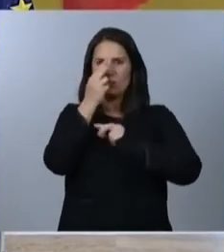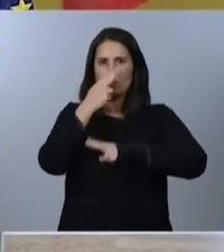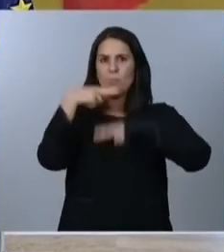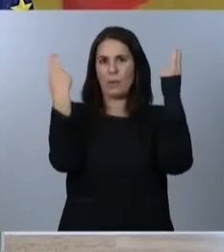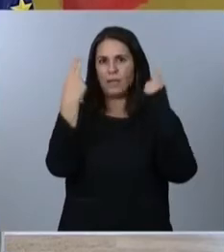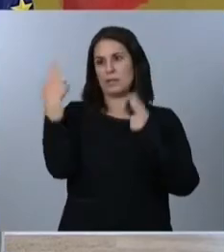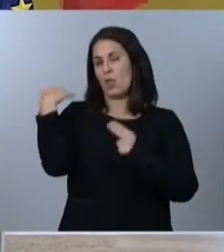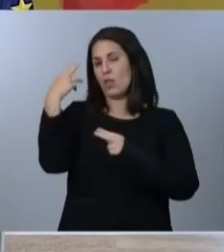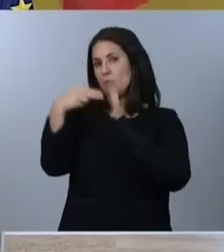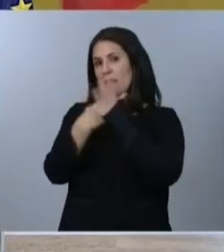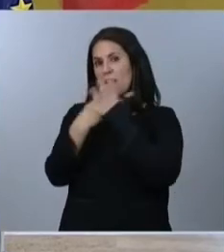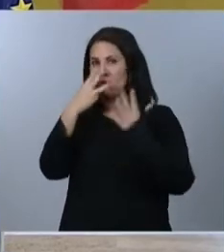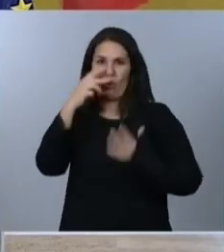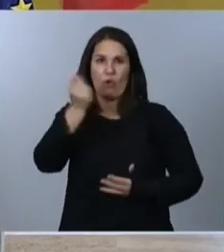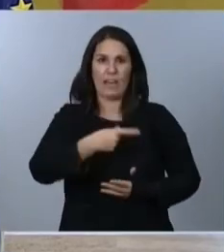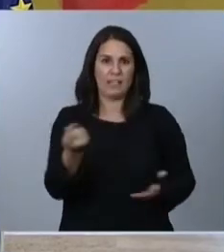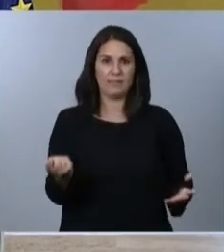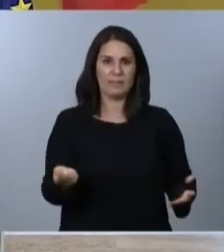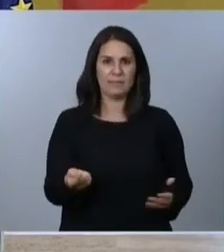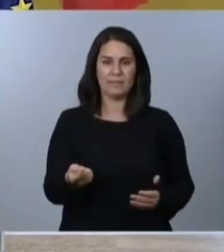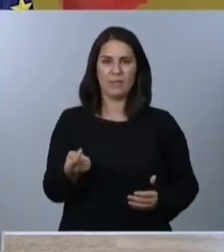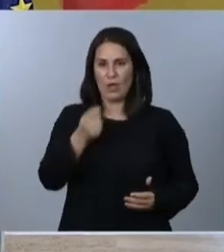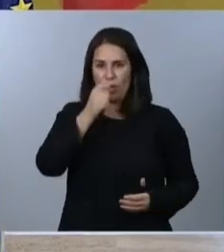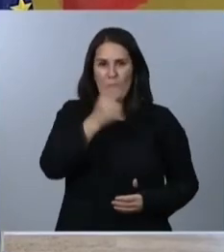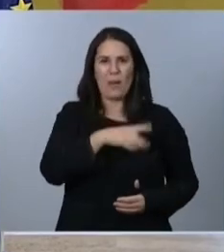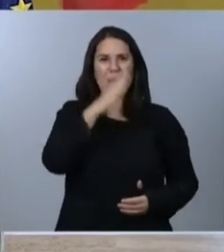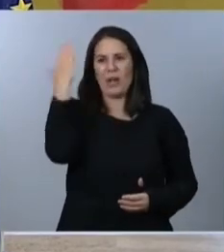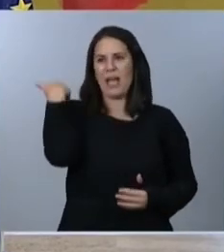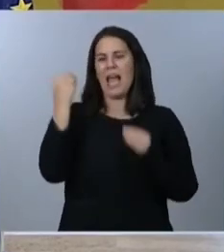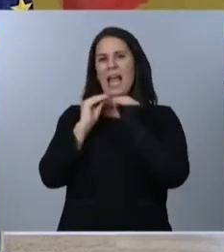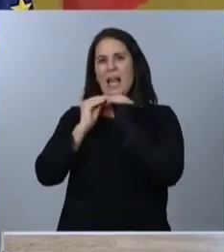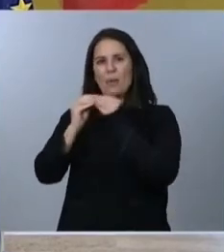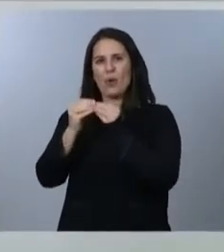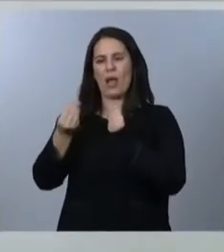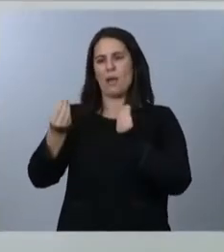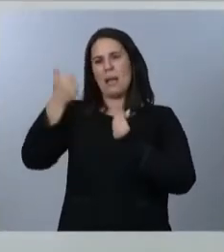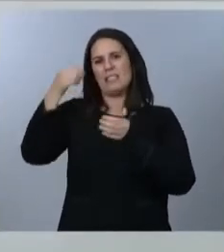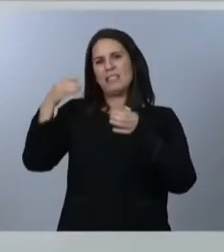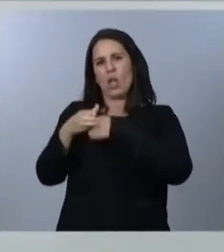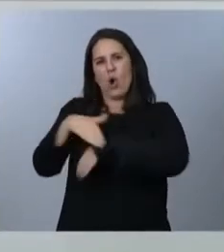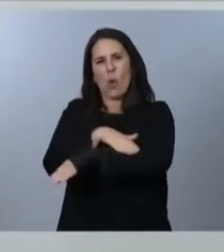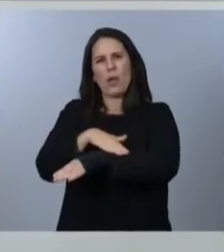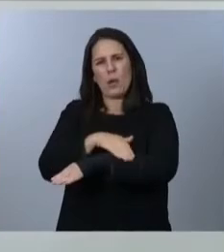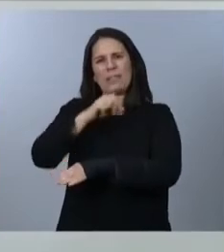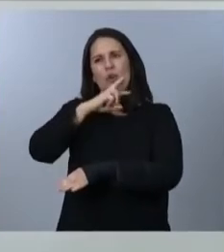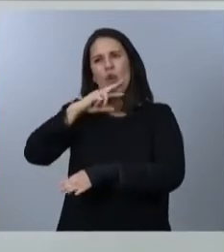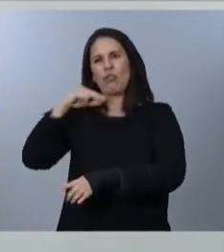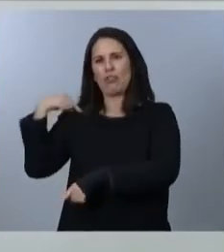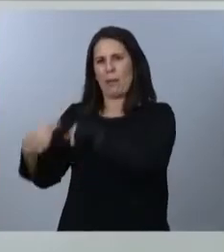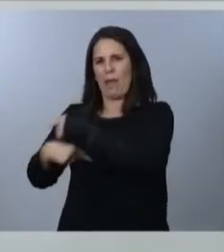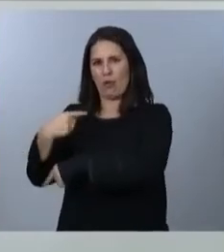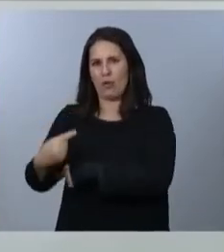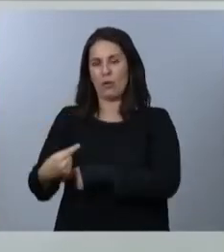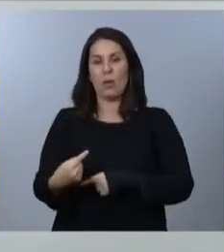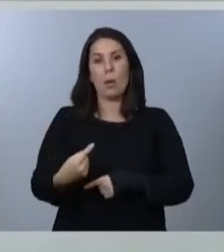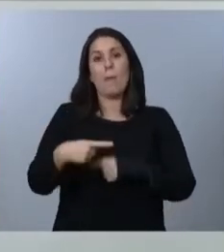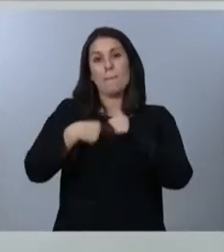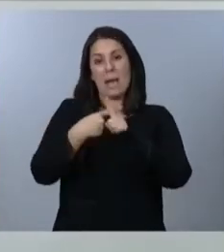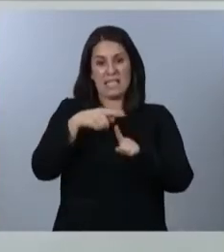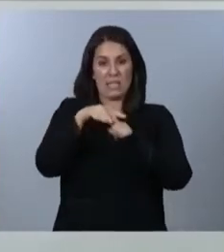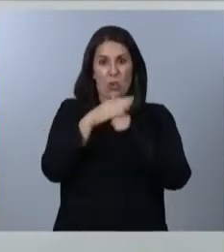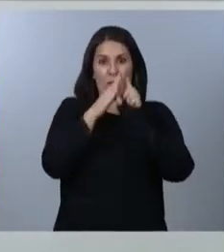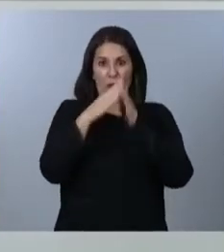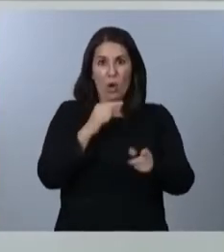solamente porque fueron elaboradas por un Gobierno conservador, sino porque tampoco contemplaban este escenario de pandemia